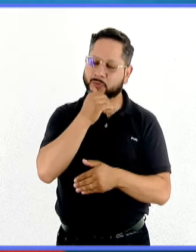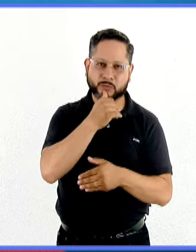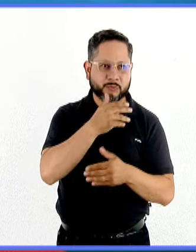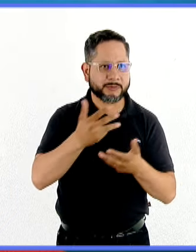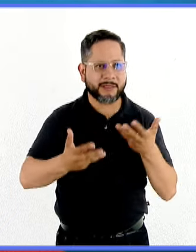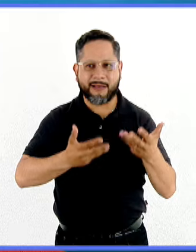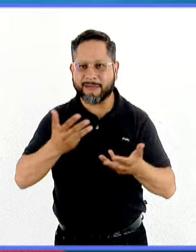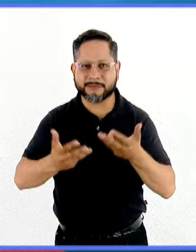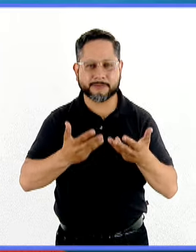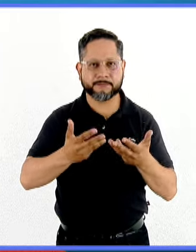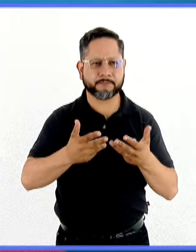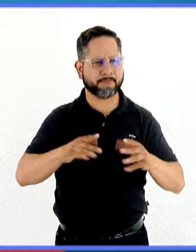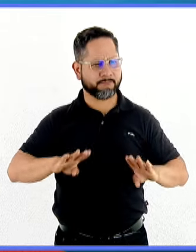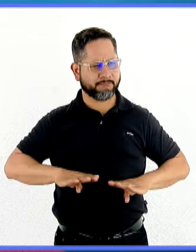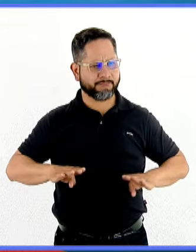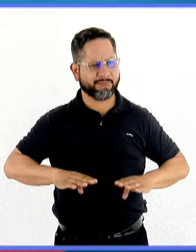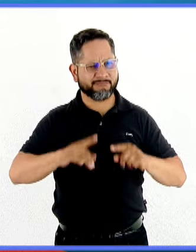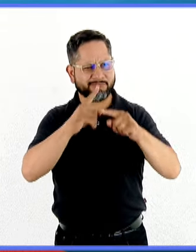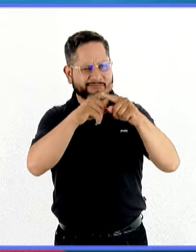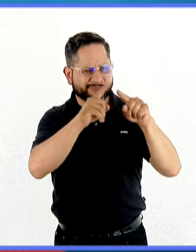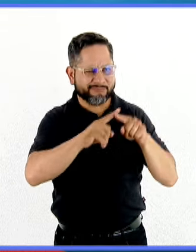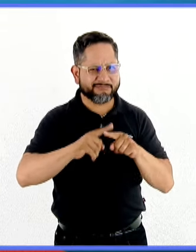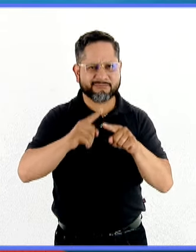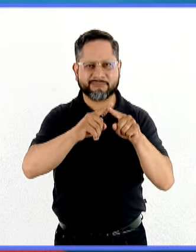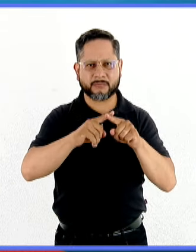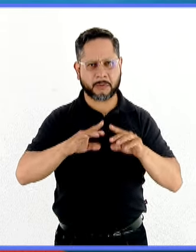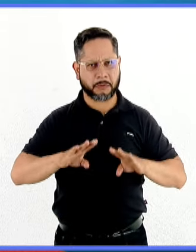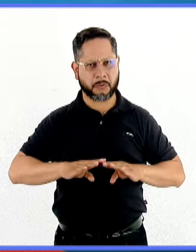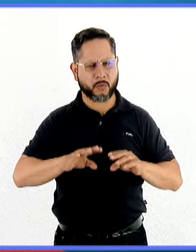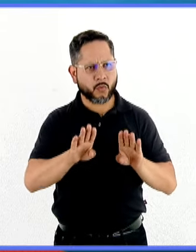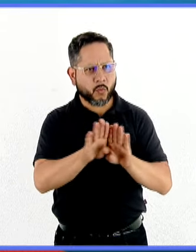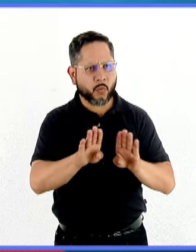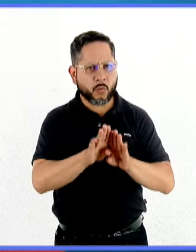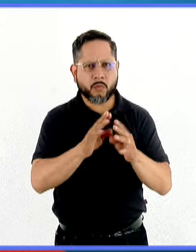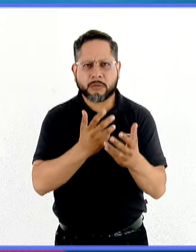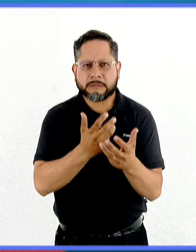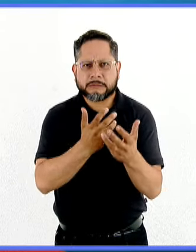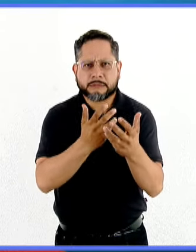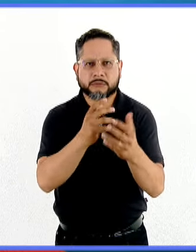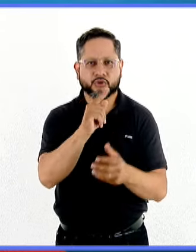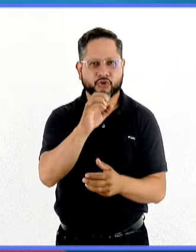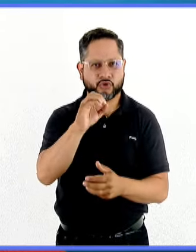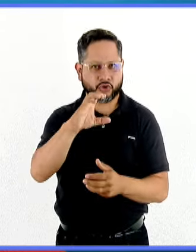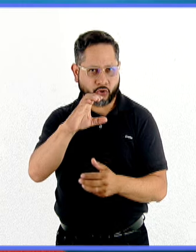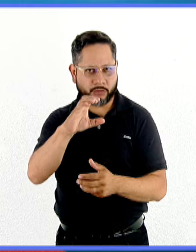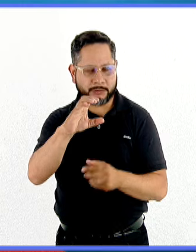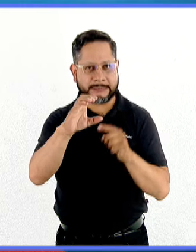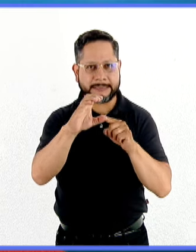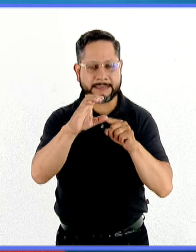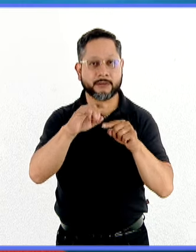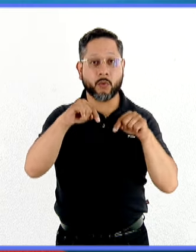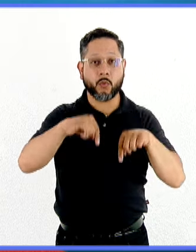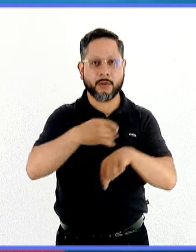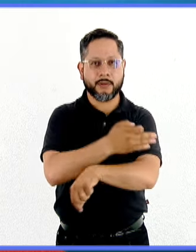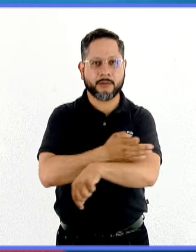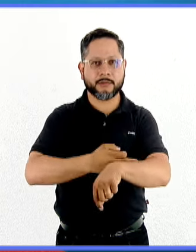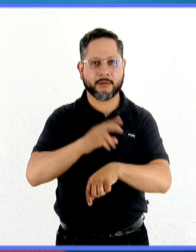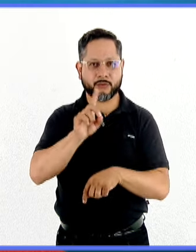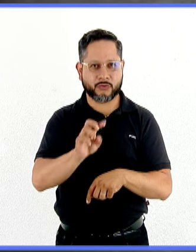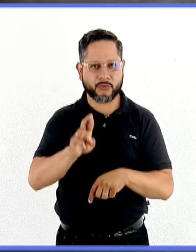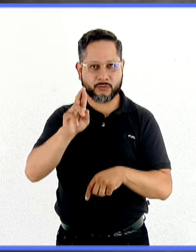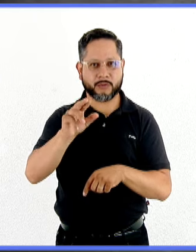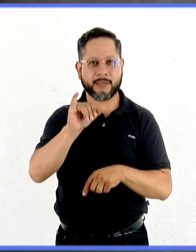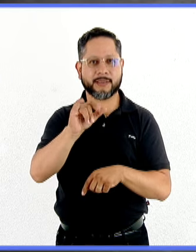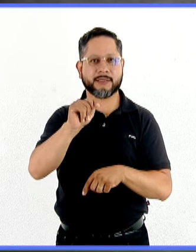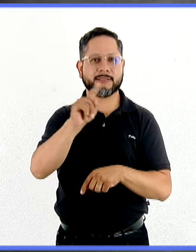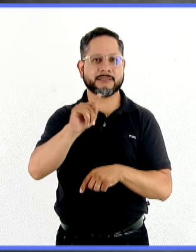de sus características y también de las diferencias con los comportamientos obsesivos compulsivos, recibimos esta tarde a la doctora Itzel